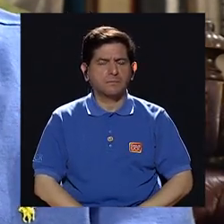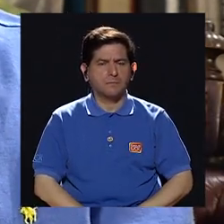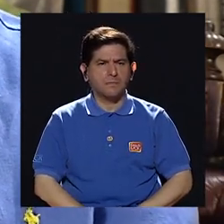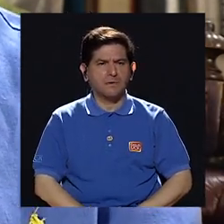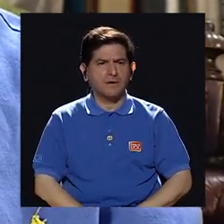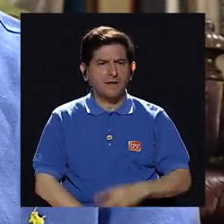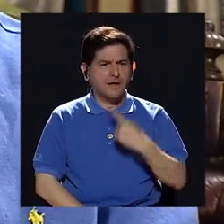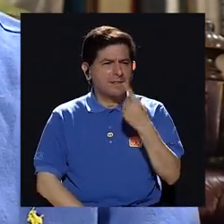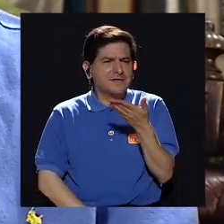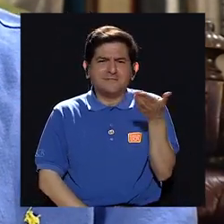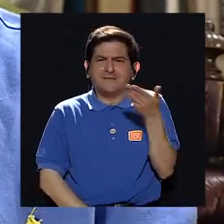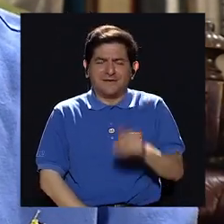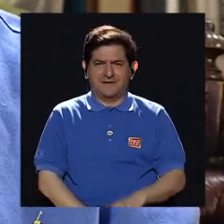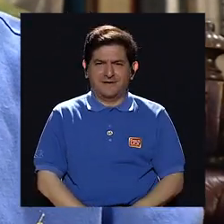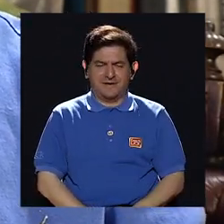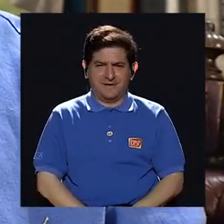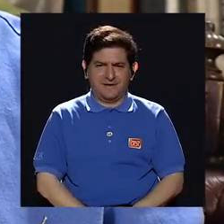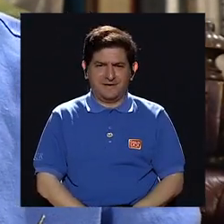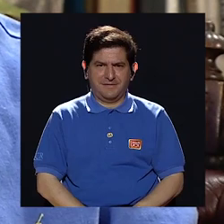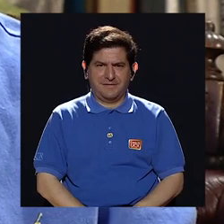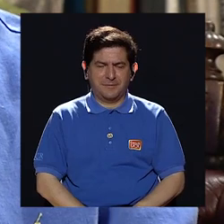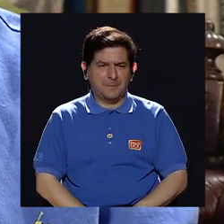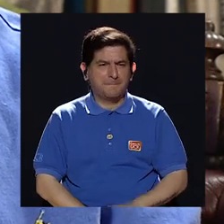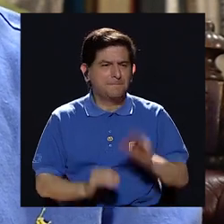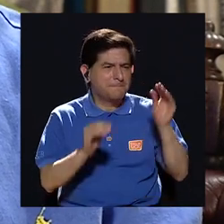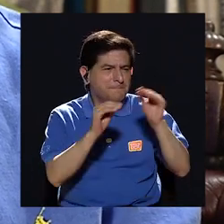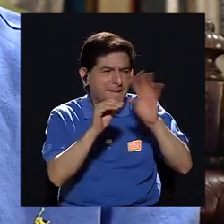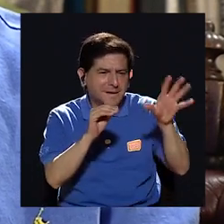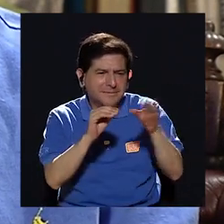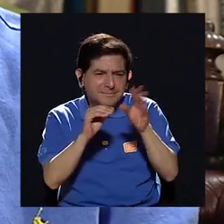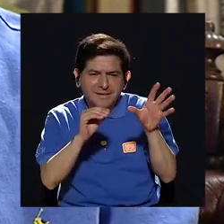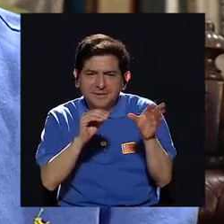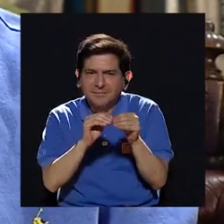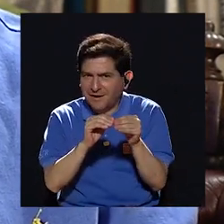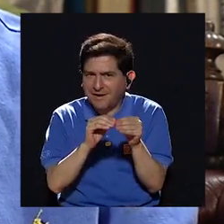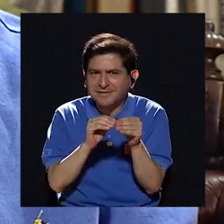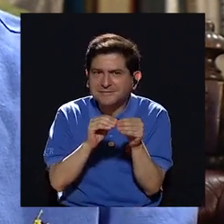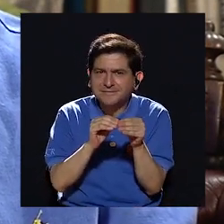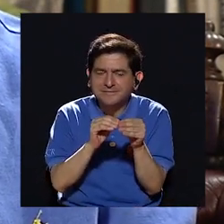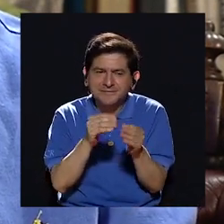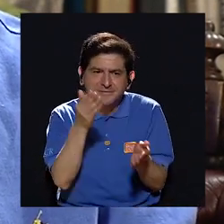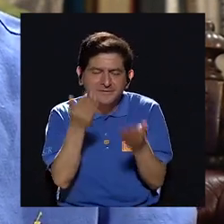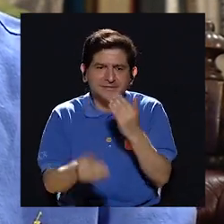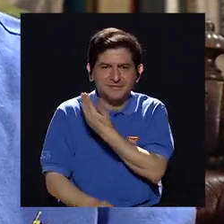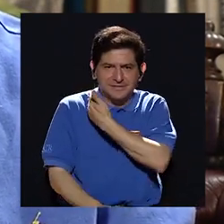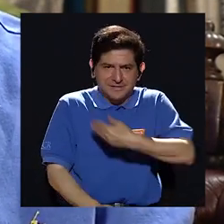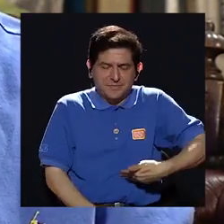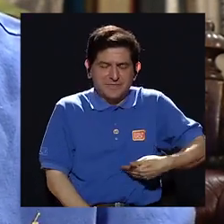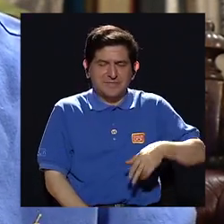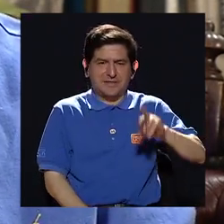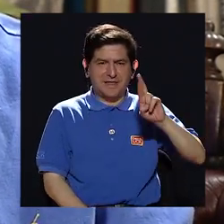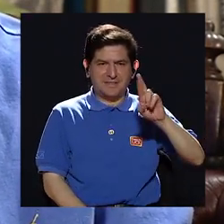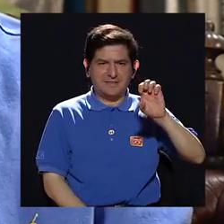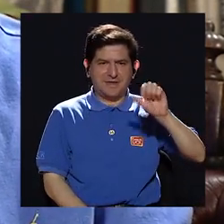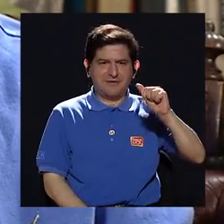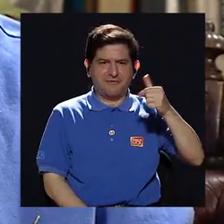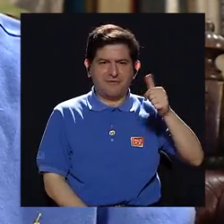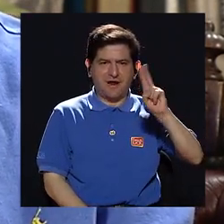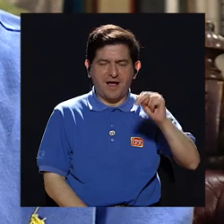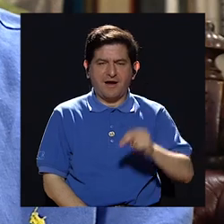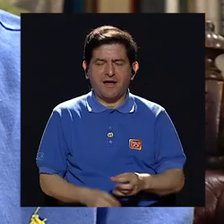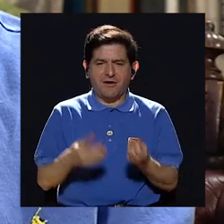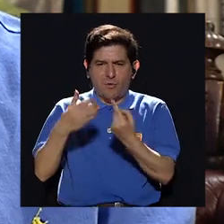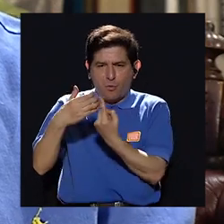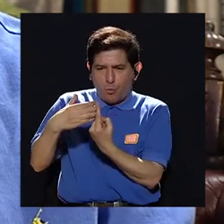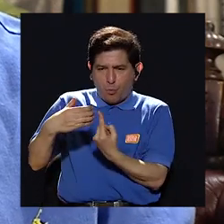¿qué te diría, Marlon? Cada vez más el presidente Reagan se fue aislando